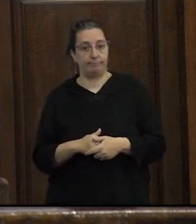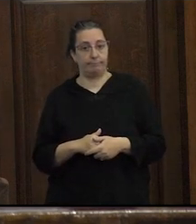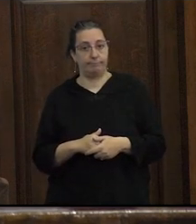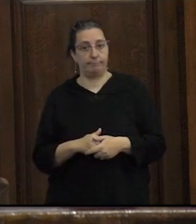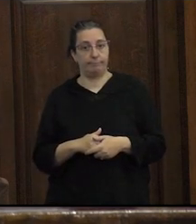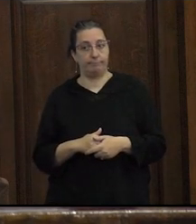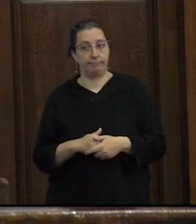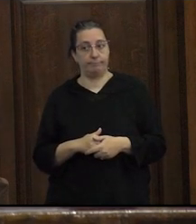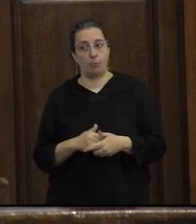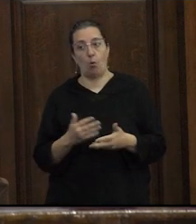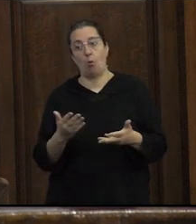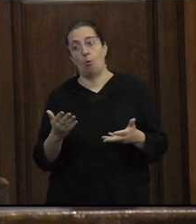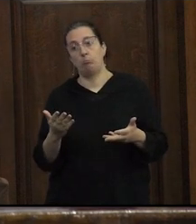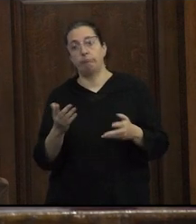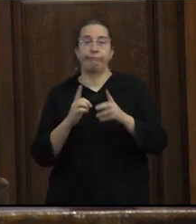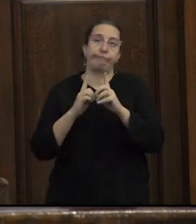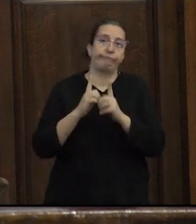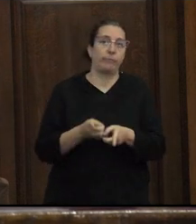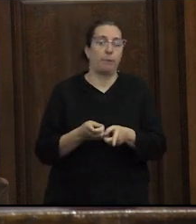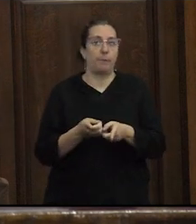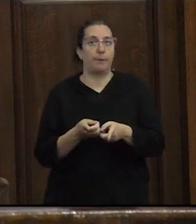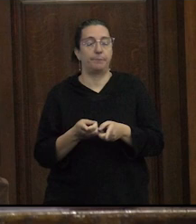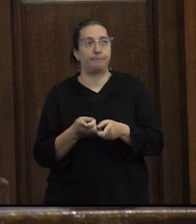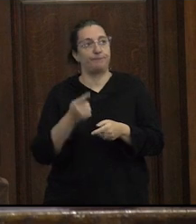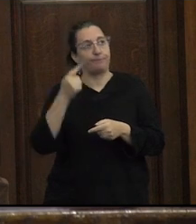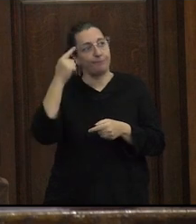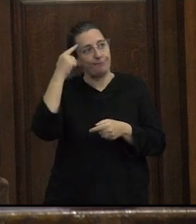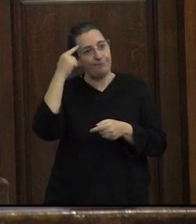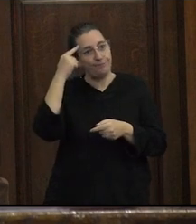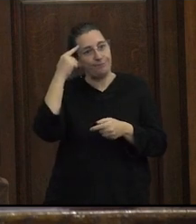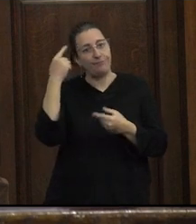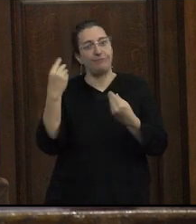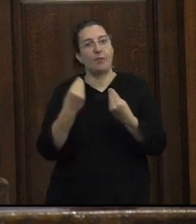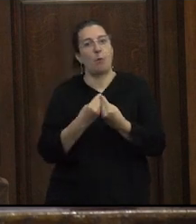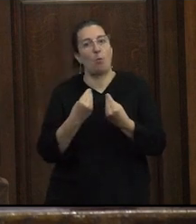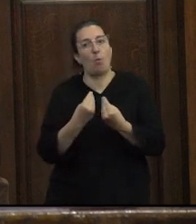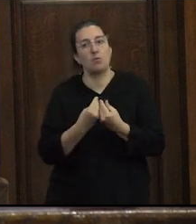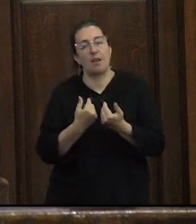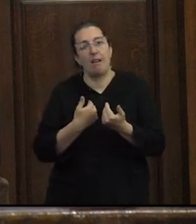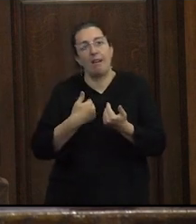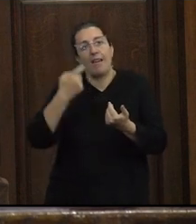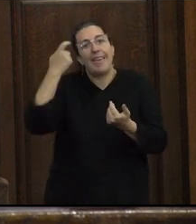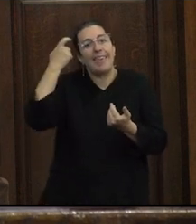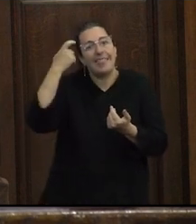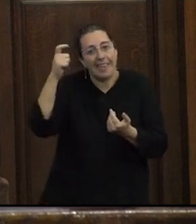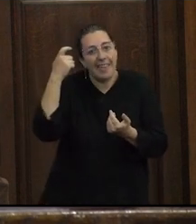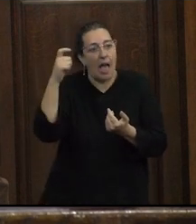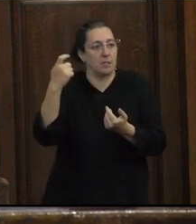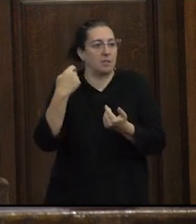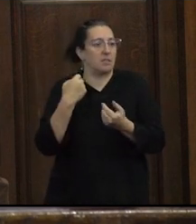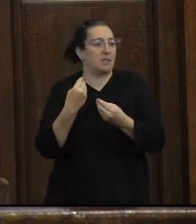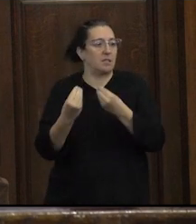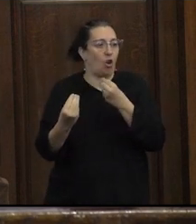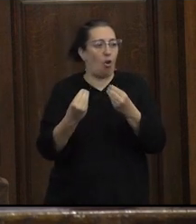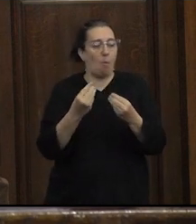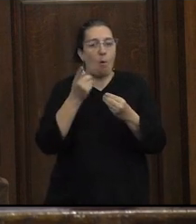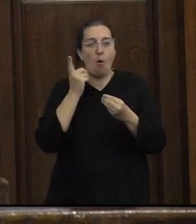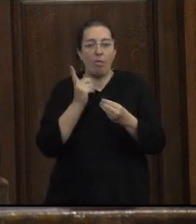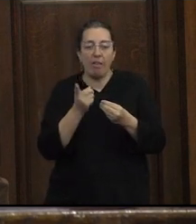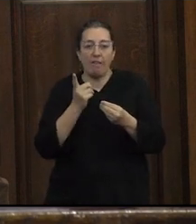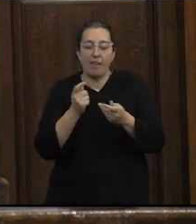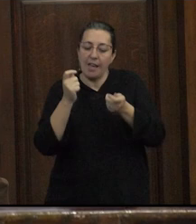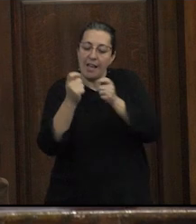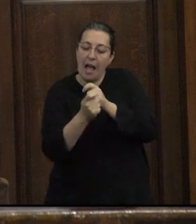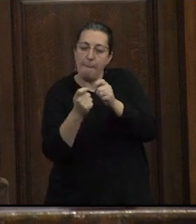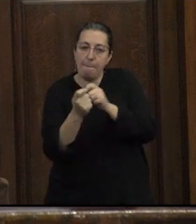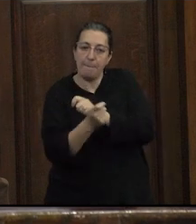digo o también he debido ser muy reflexiva con respecto a mis propias ideas acerca de la dirección que deberían